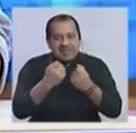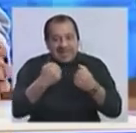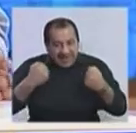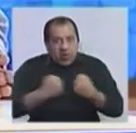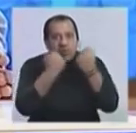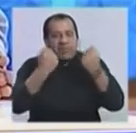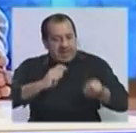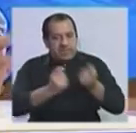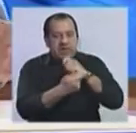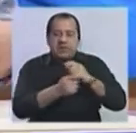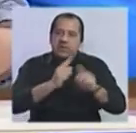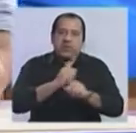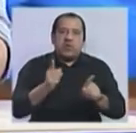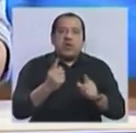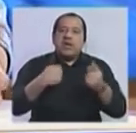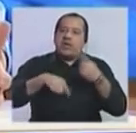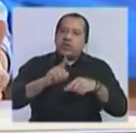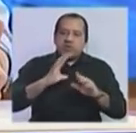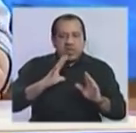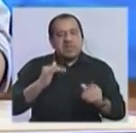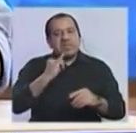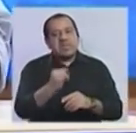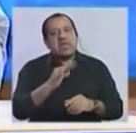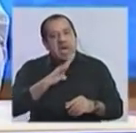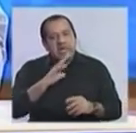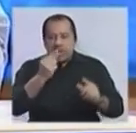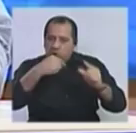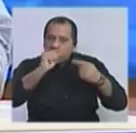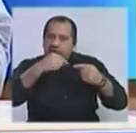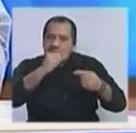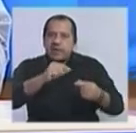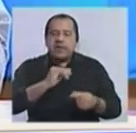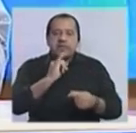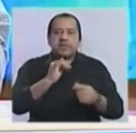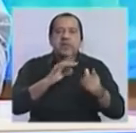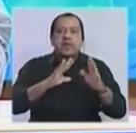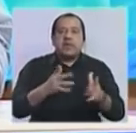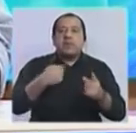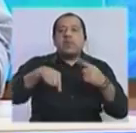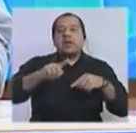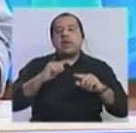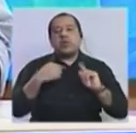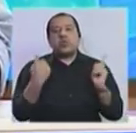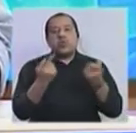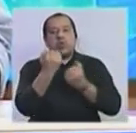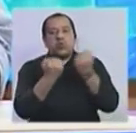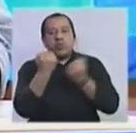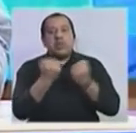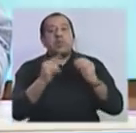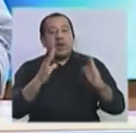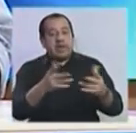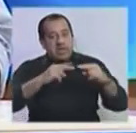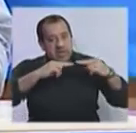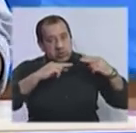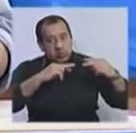en esa dirección. Así que corregir las cuentas públicas es importante para dar lo que los economistas llamamos sustentabilidad